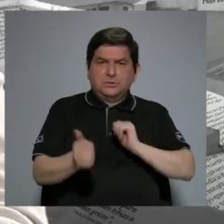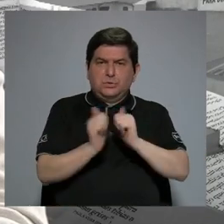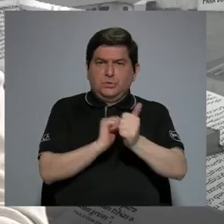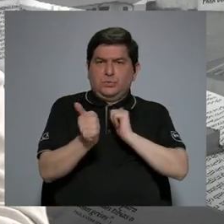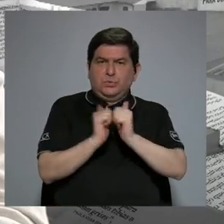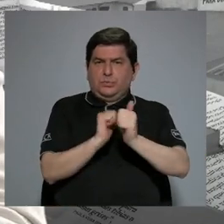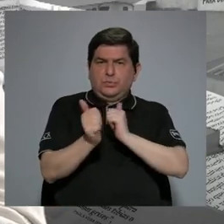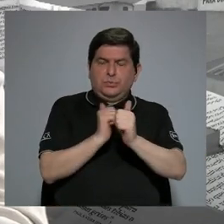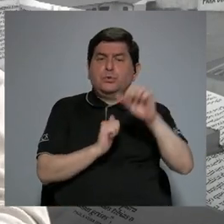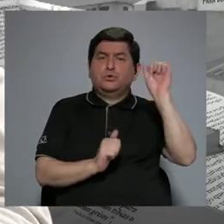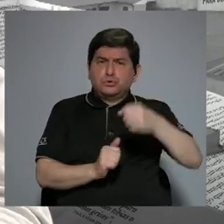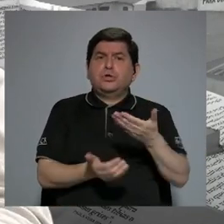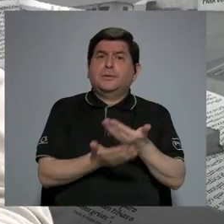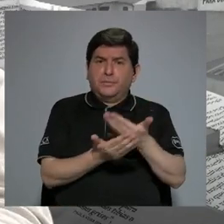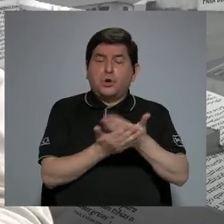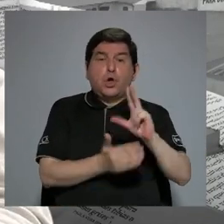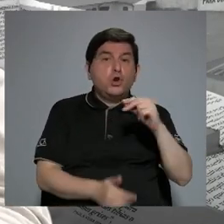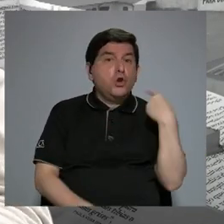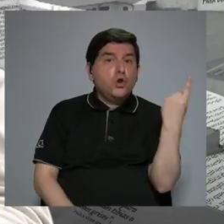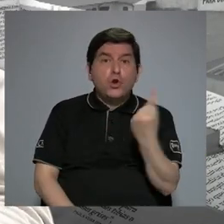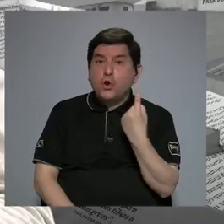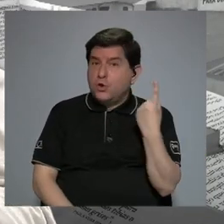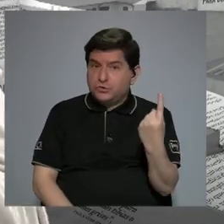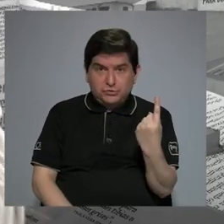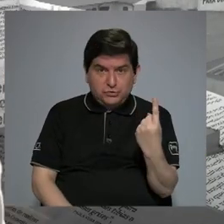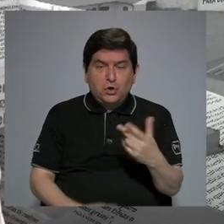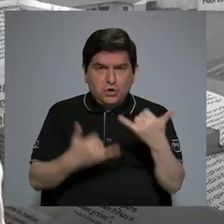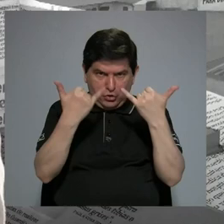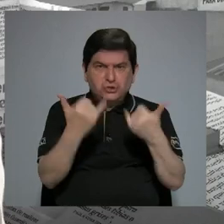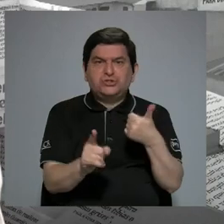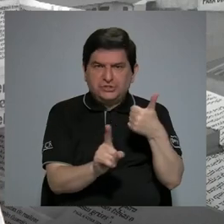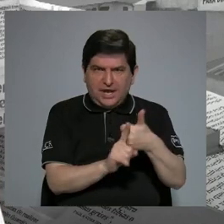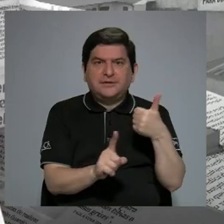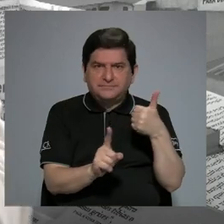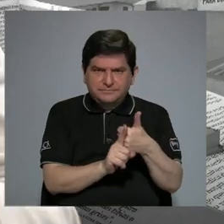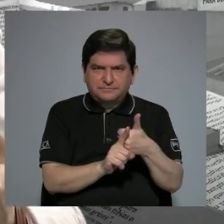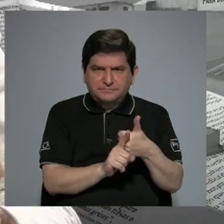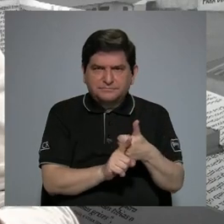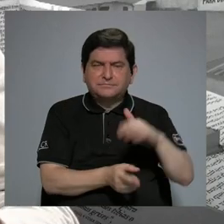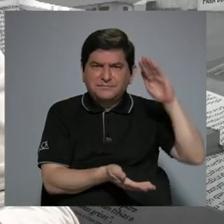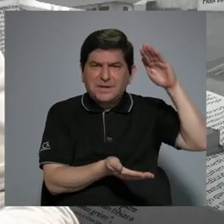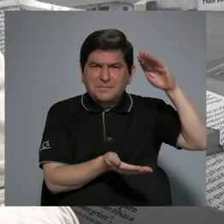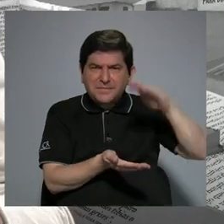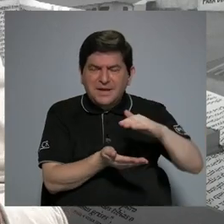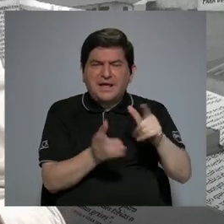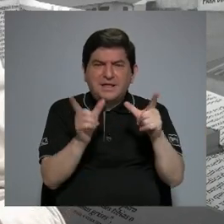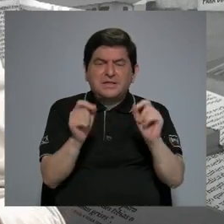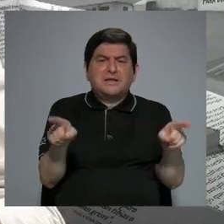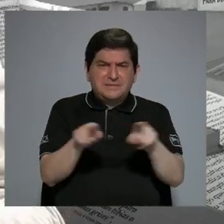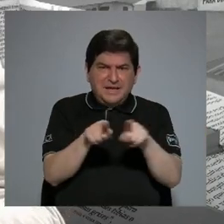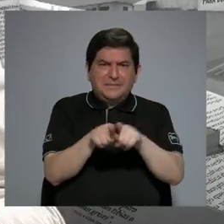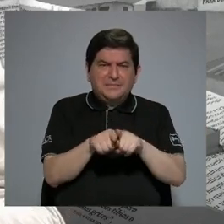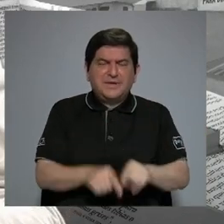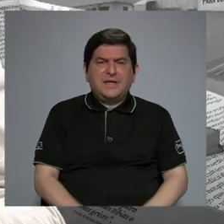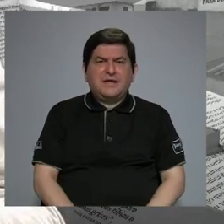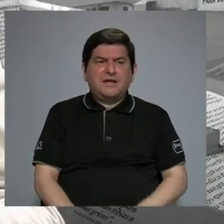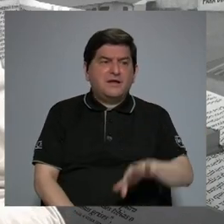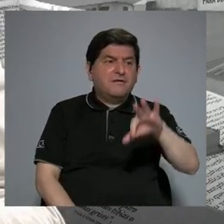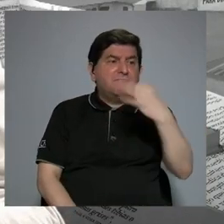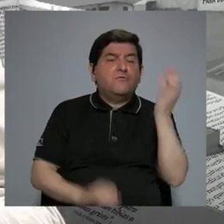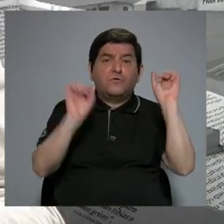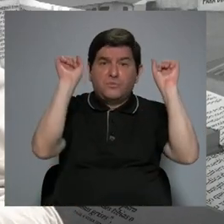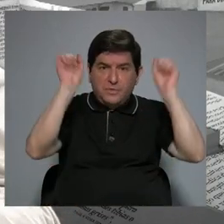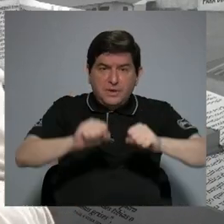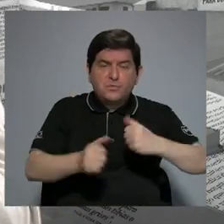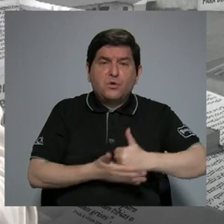sí está probado. No solamente el ejercicio ya como tal, disminuyendo el riesgo de cáncer, sino el ejercicio como un factor que